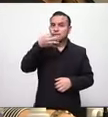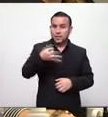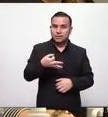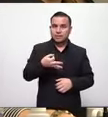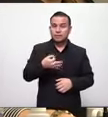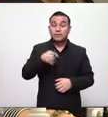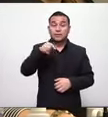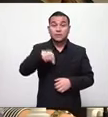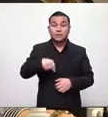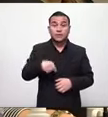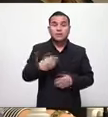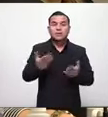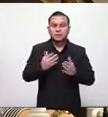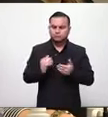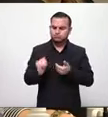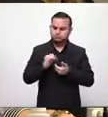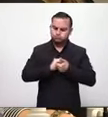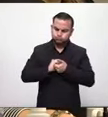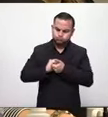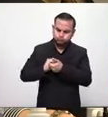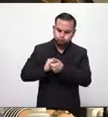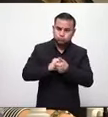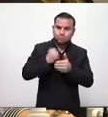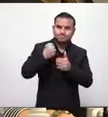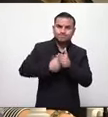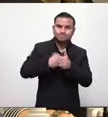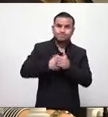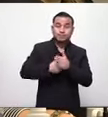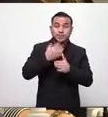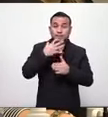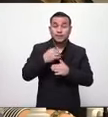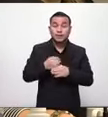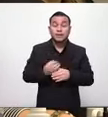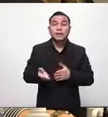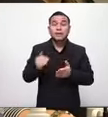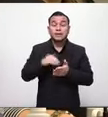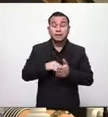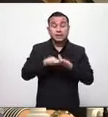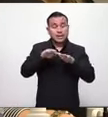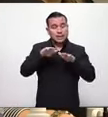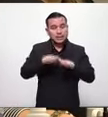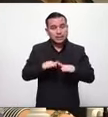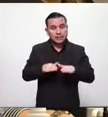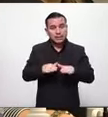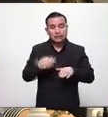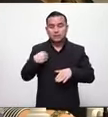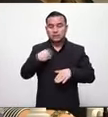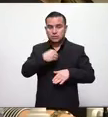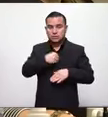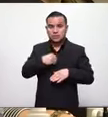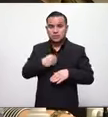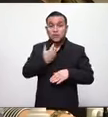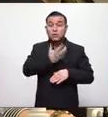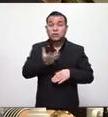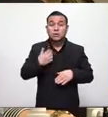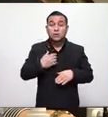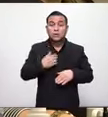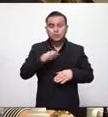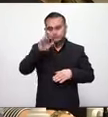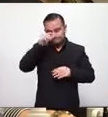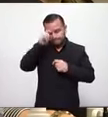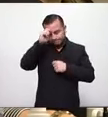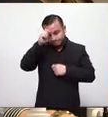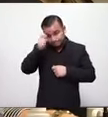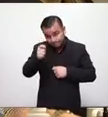estamos aquí uniendo esfuerzos así que una vez más les agradezco por su labor se las reconozco